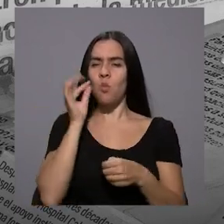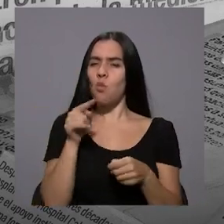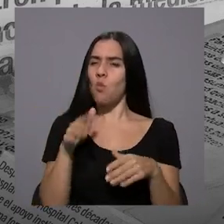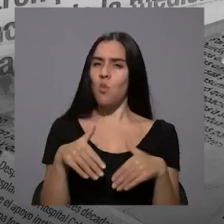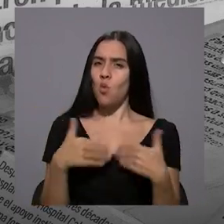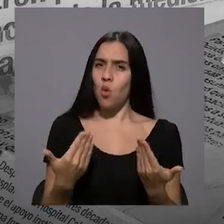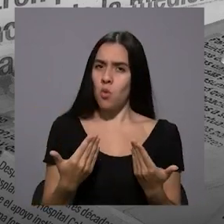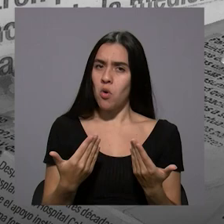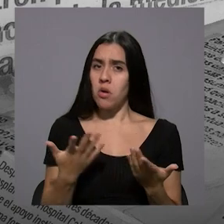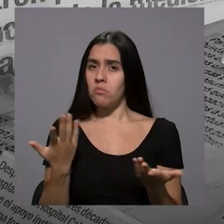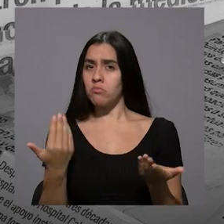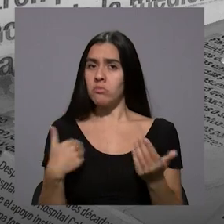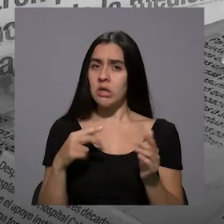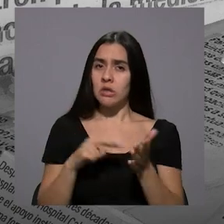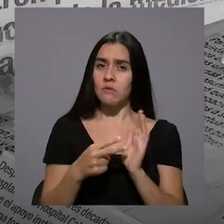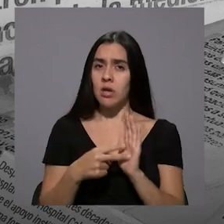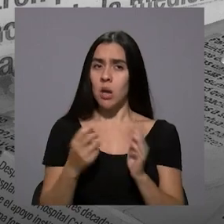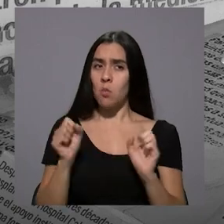de la mujer?